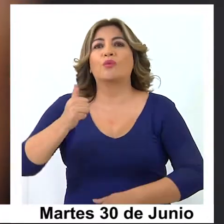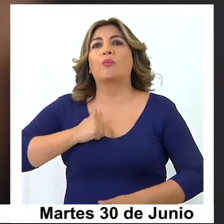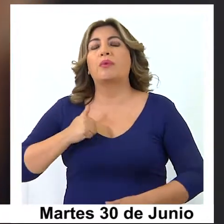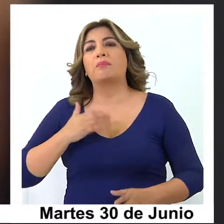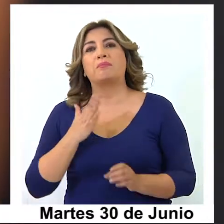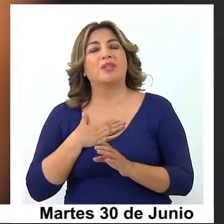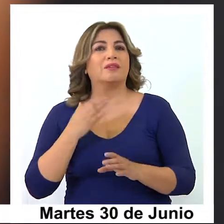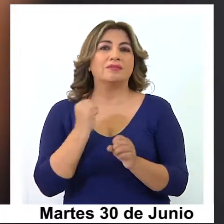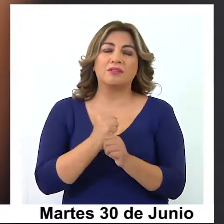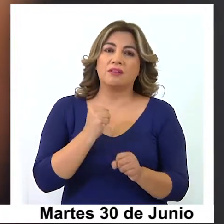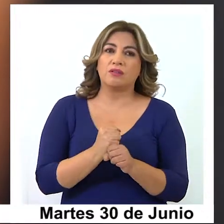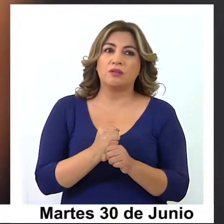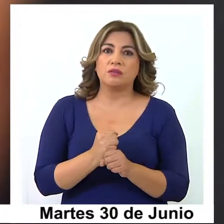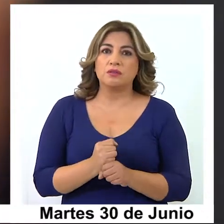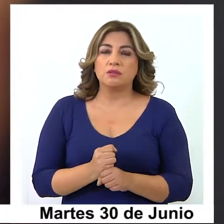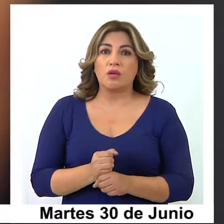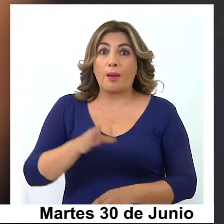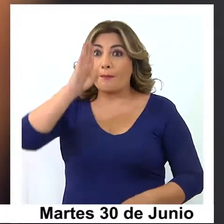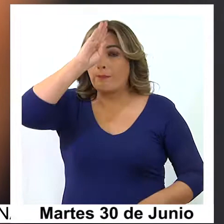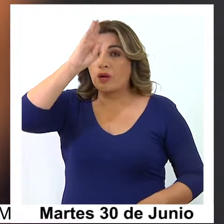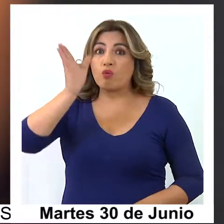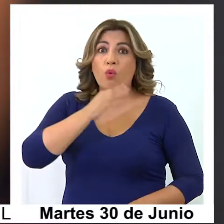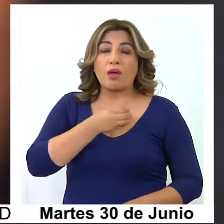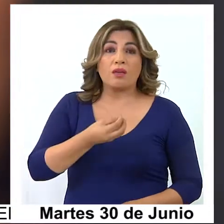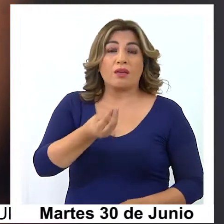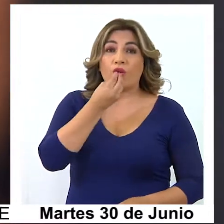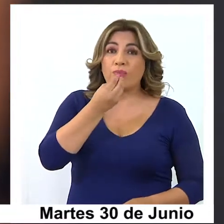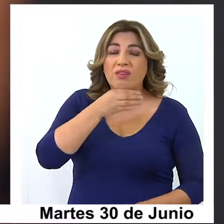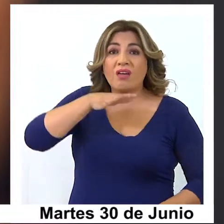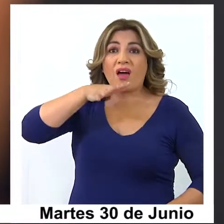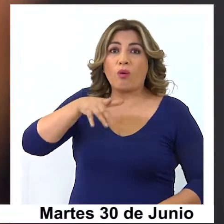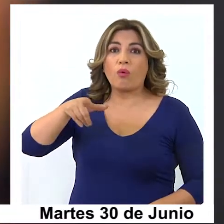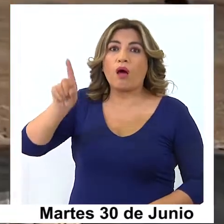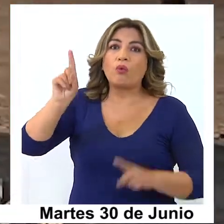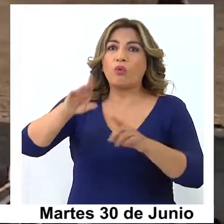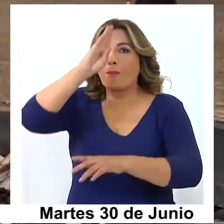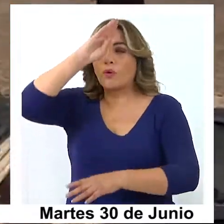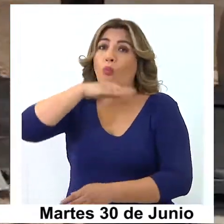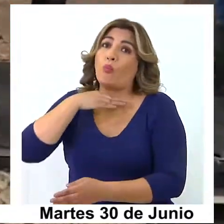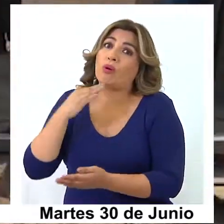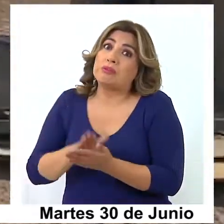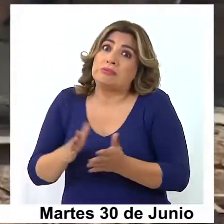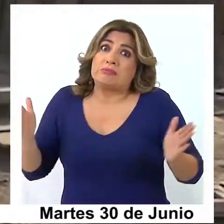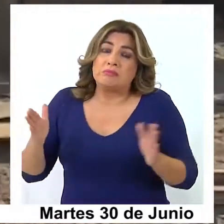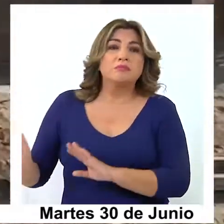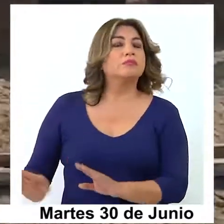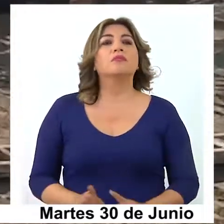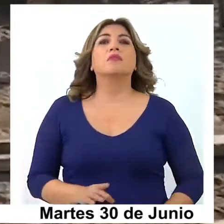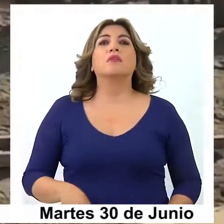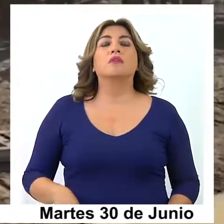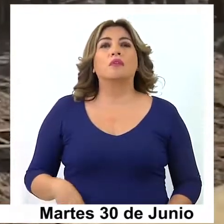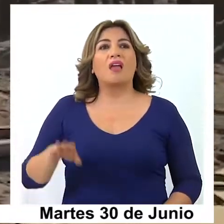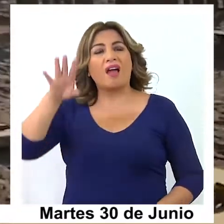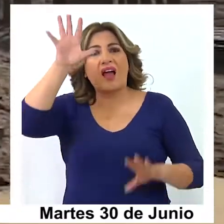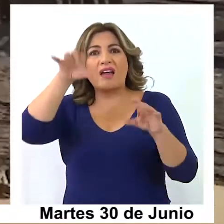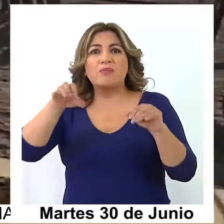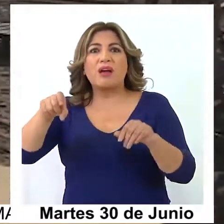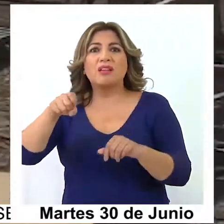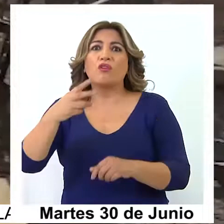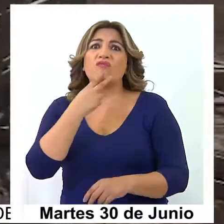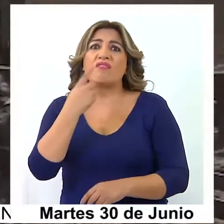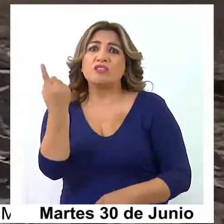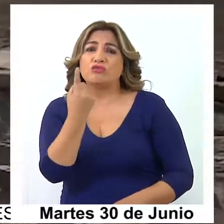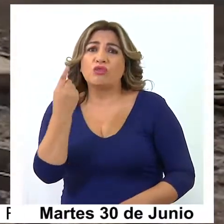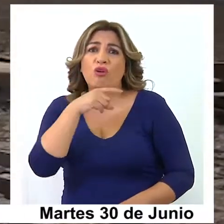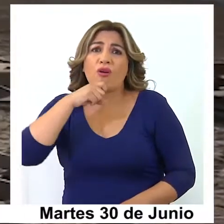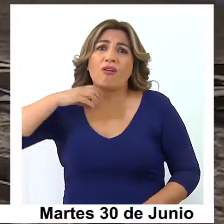con nuestra misión porque si nosotros no les llevamos alimento y agua a estos perritos ellos se van a morir. Animalitos que están a su suerte en plena pampa y que